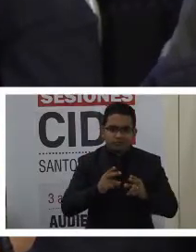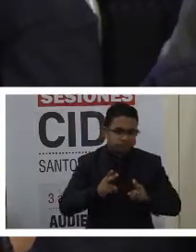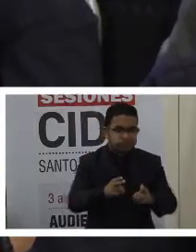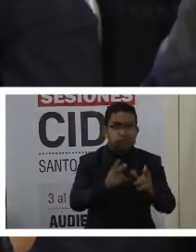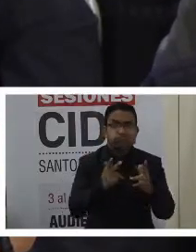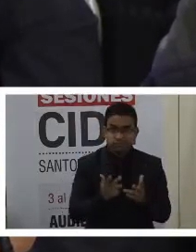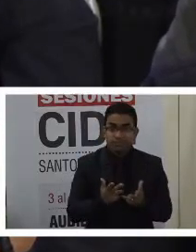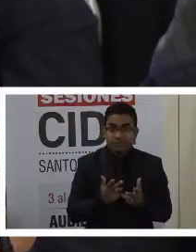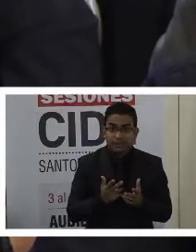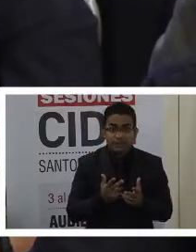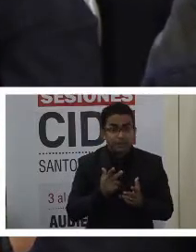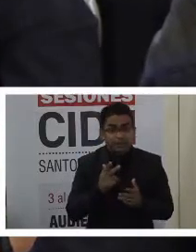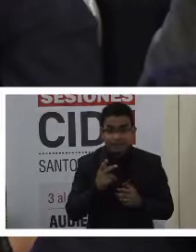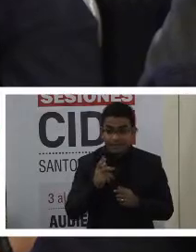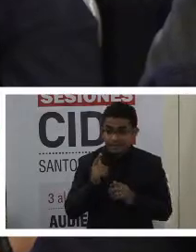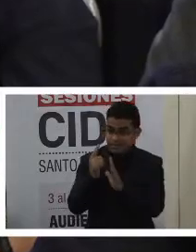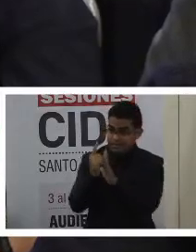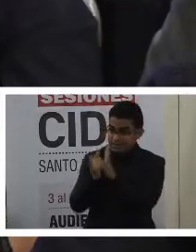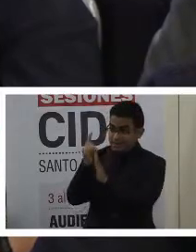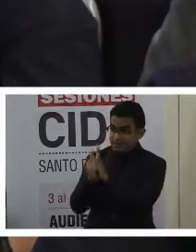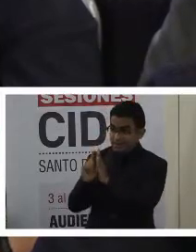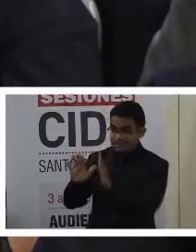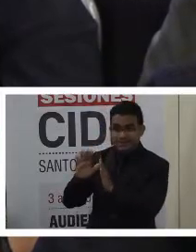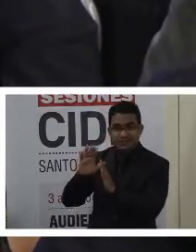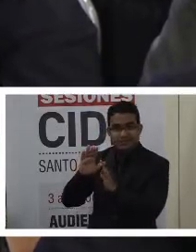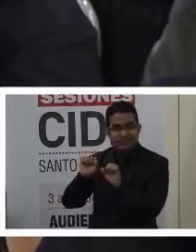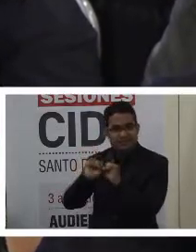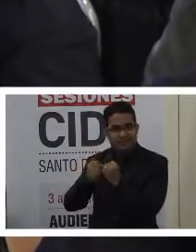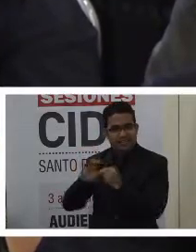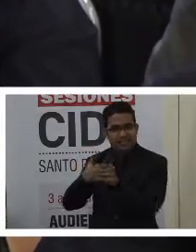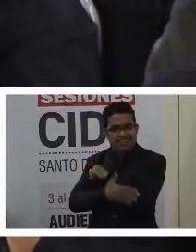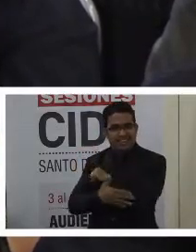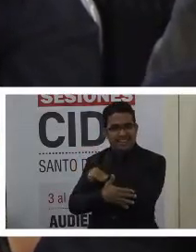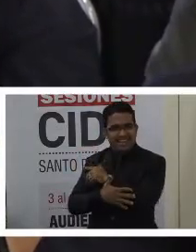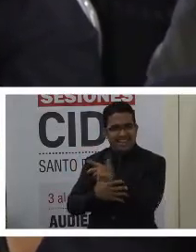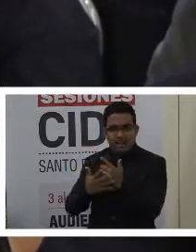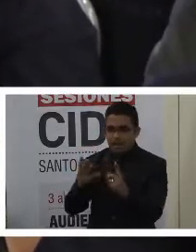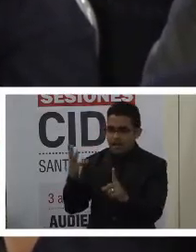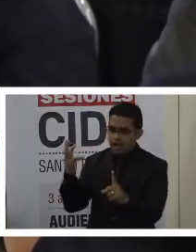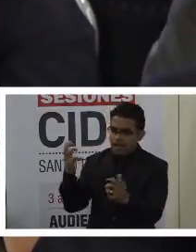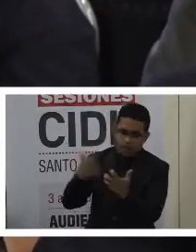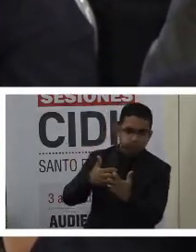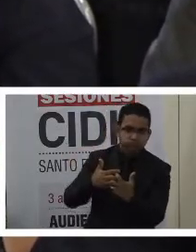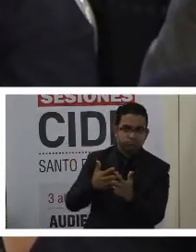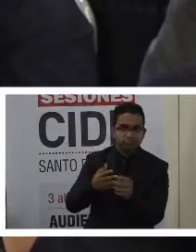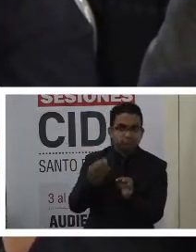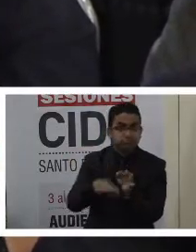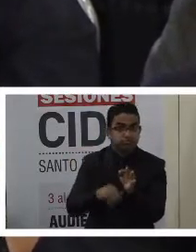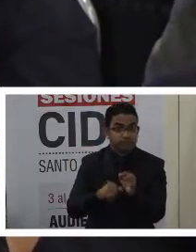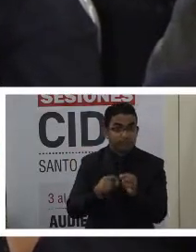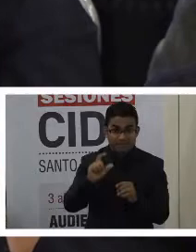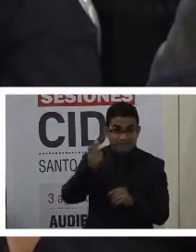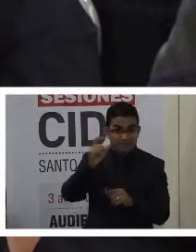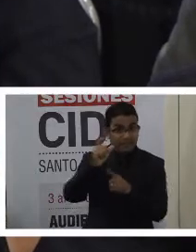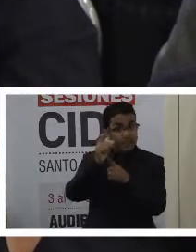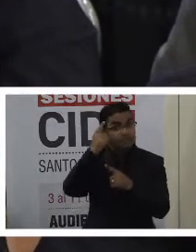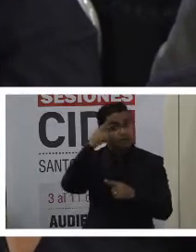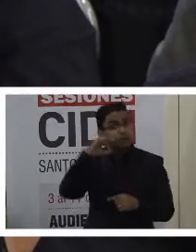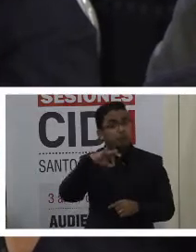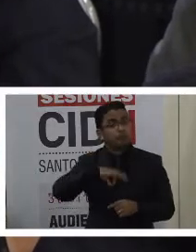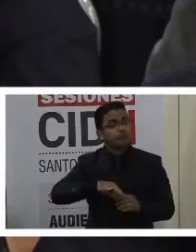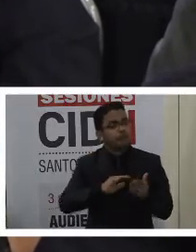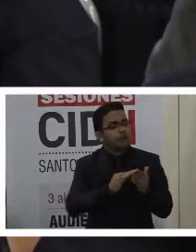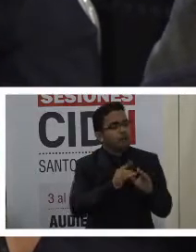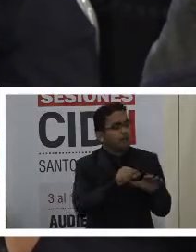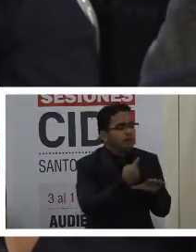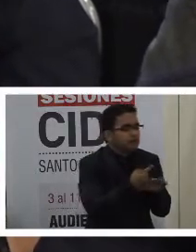la aplicación de las políticas sociales en nuestro país. Se dice que el carnet de patria es solo para beneficiar a un sector de la